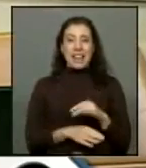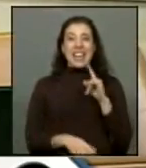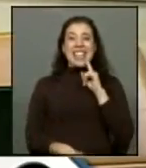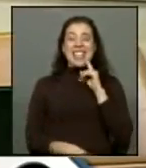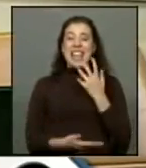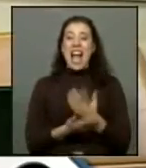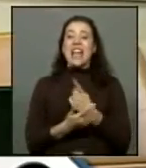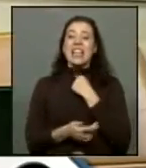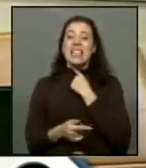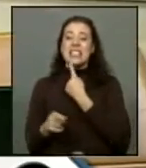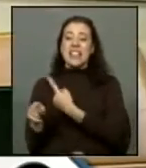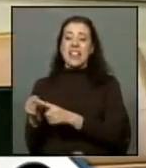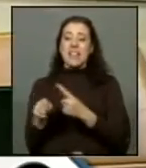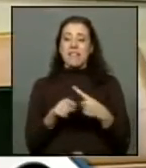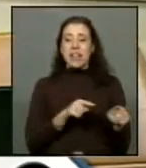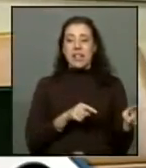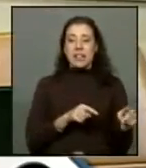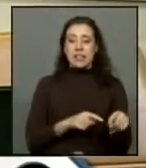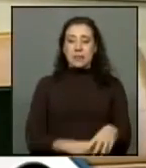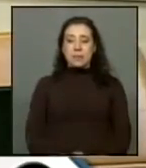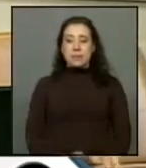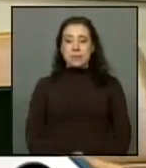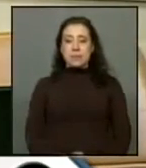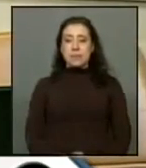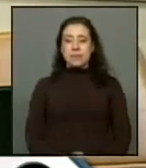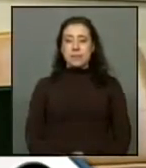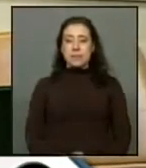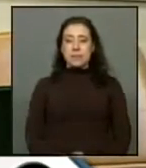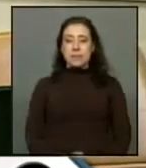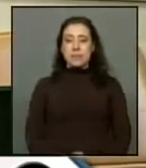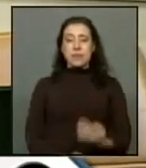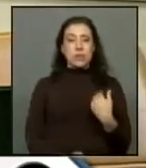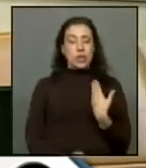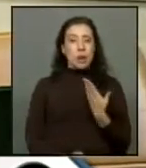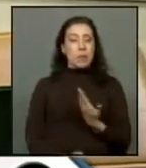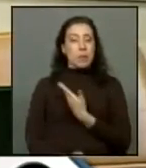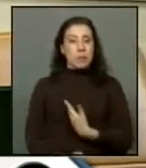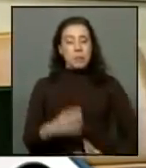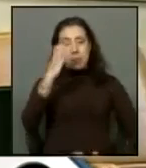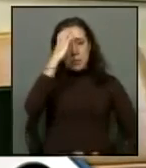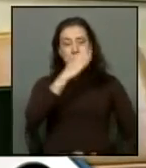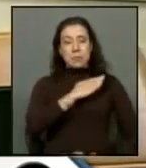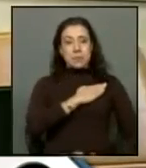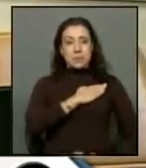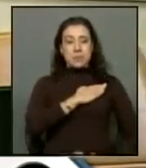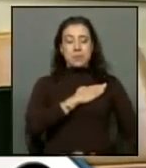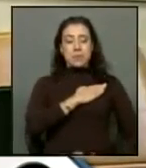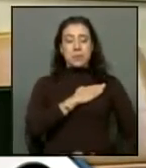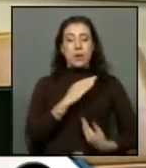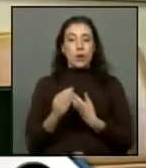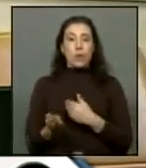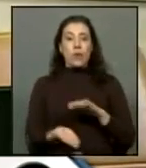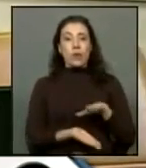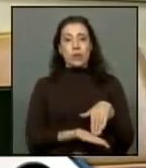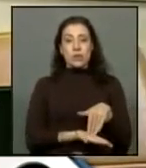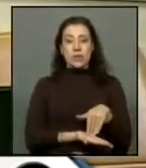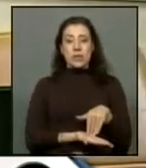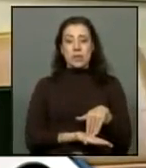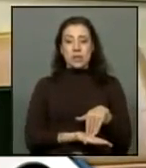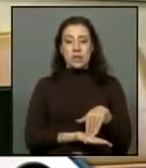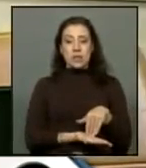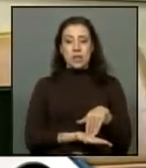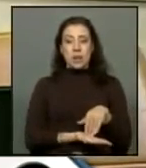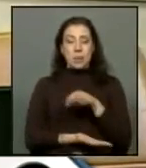Iquique tienen intereses distintos. Por lo tanto, solicito a la Presidenta Michelle Bachelet que el gobierno central a través